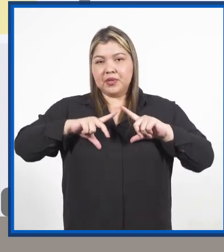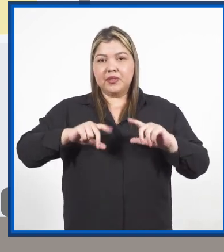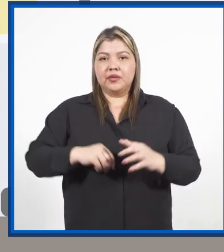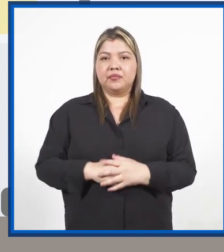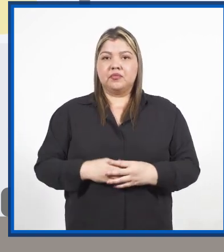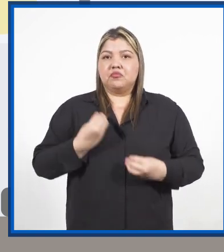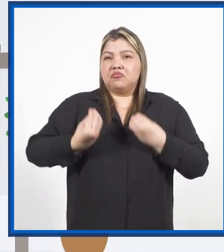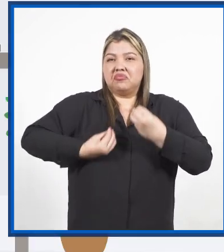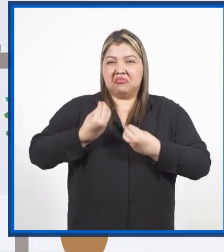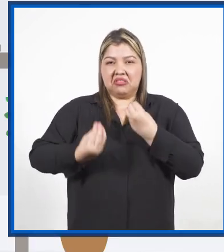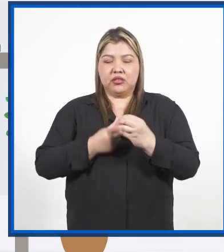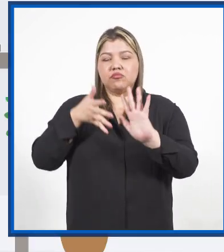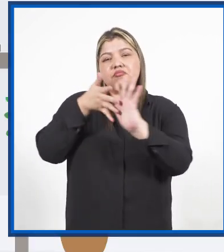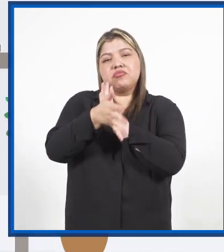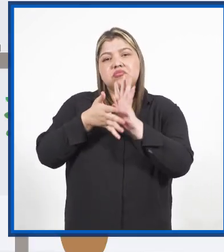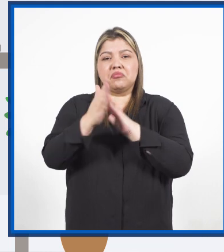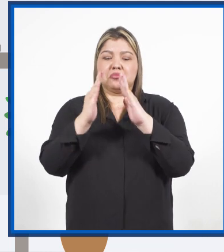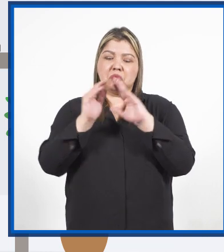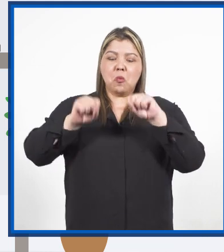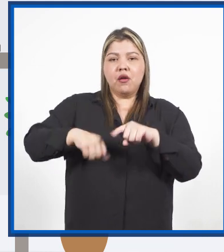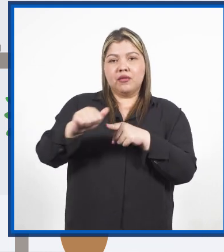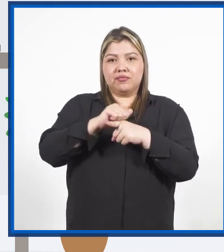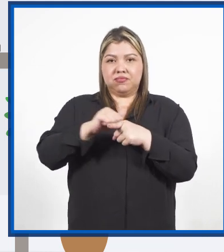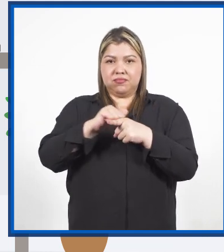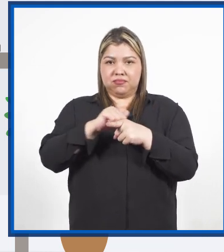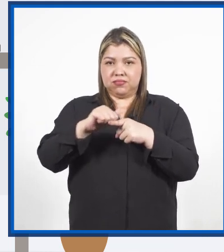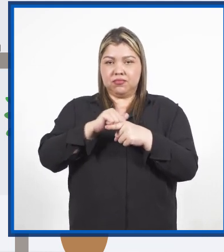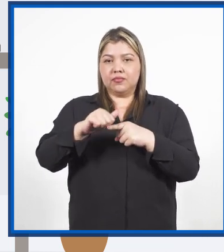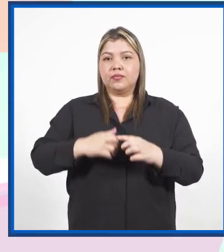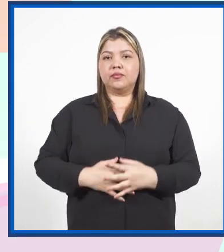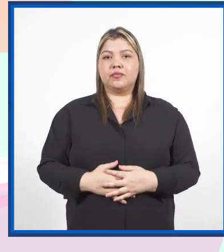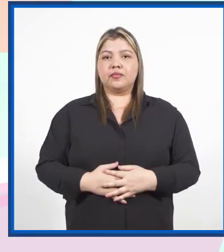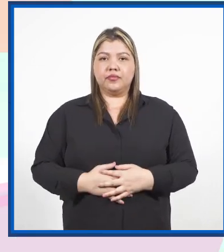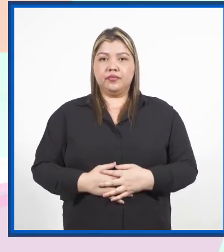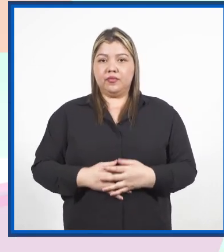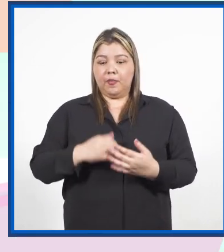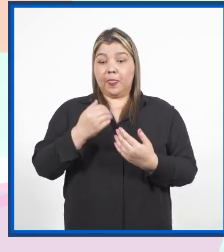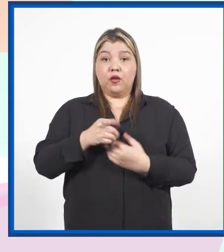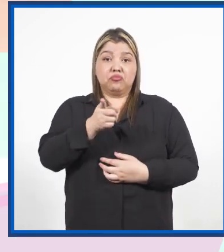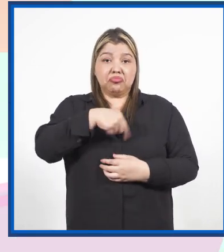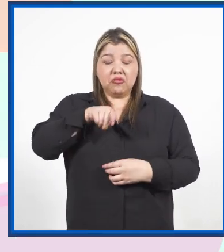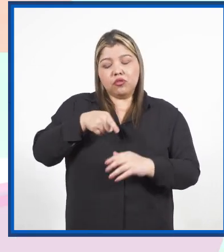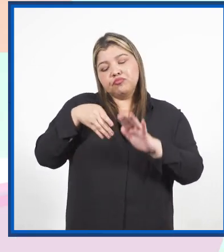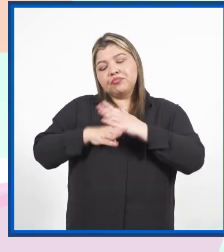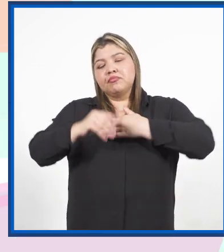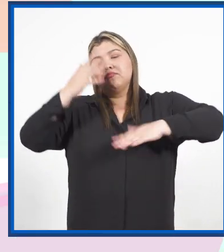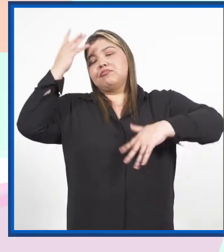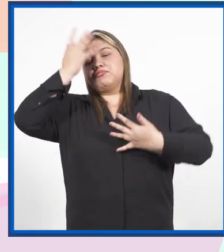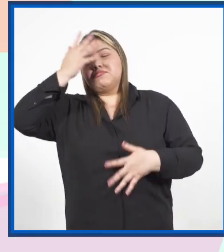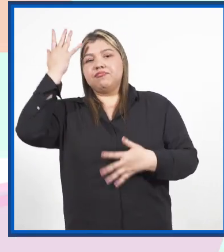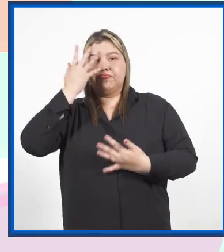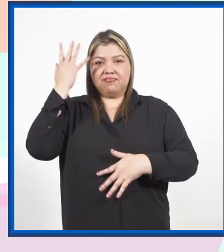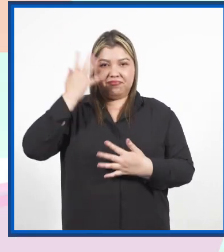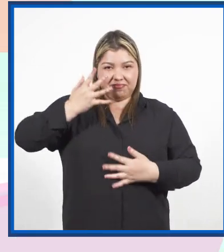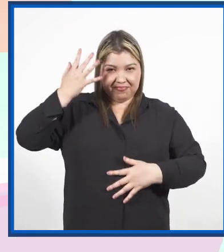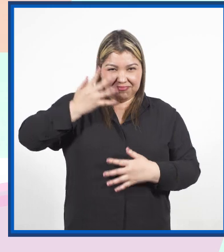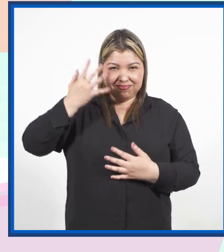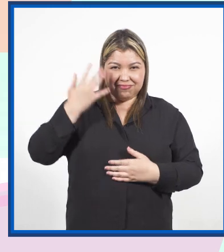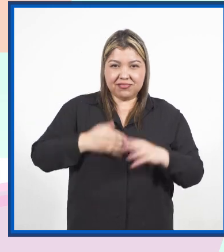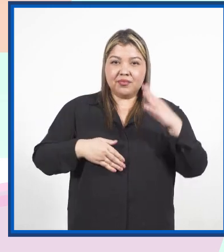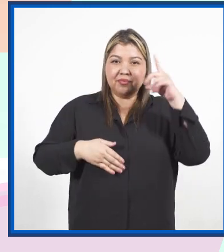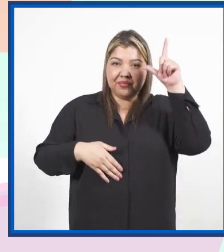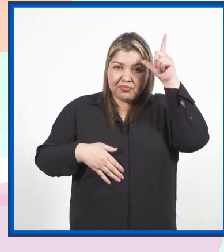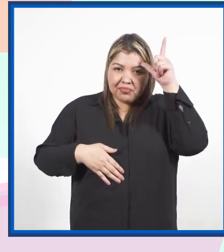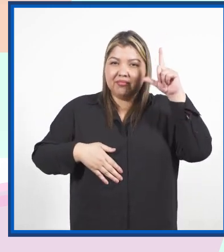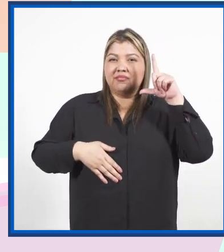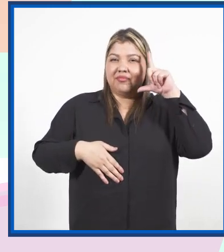saludables. Realice los siguientes ejercicios en casa. Masaje manual durante la ducha para mejorar